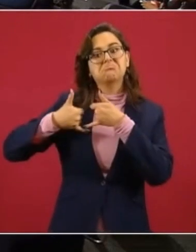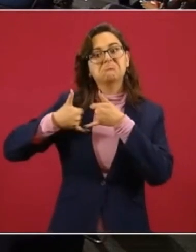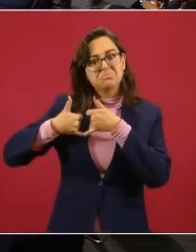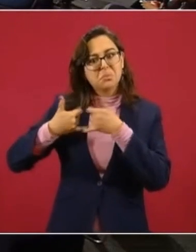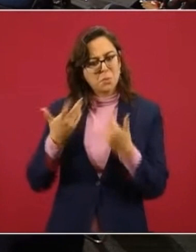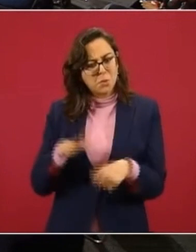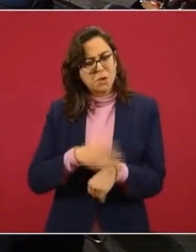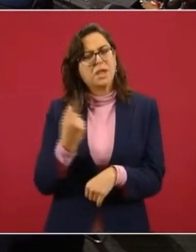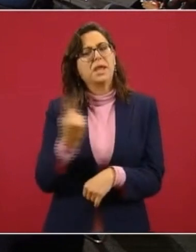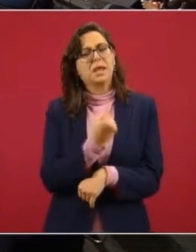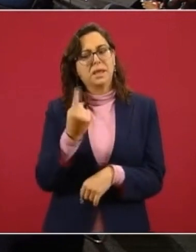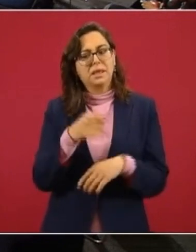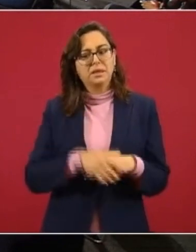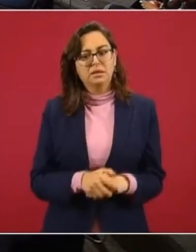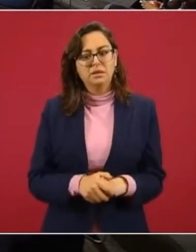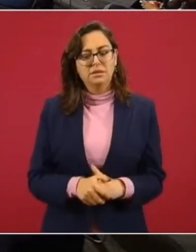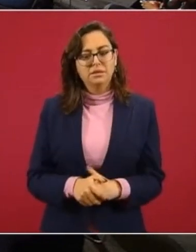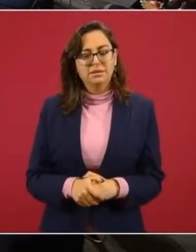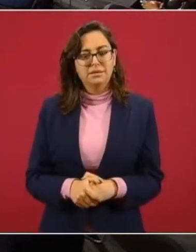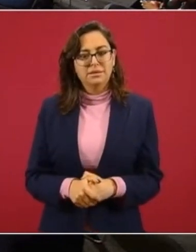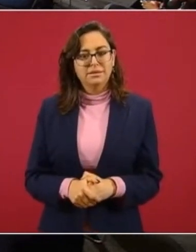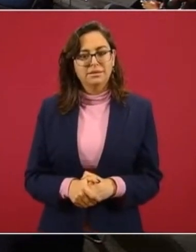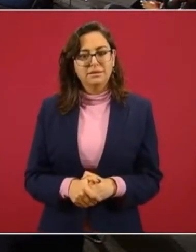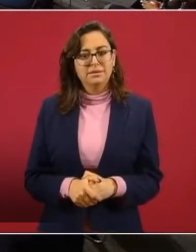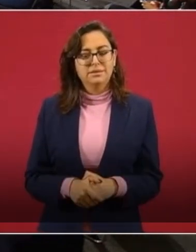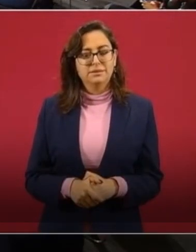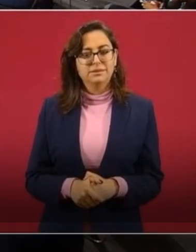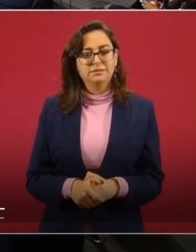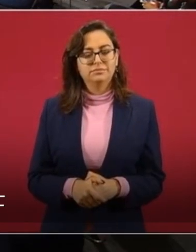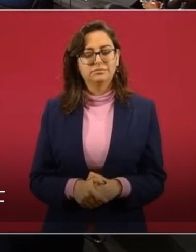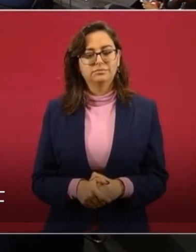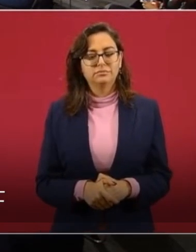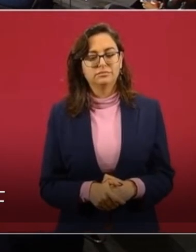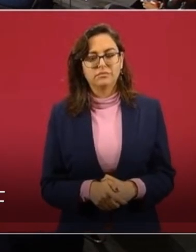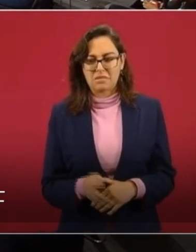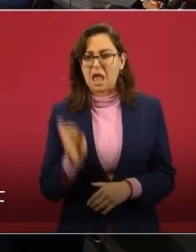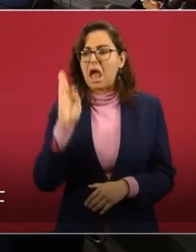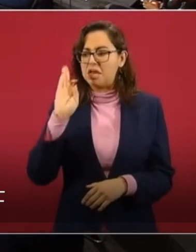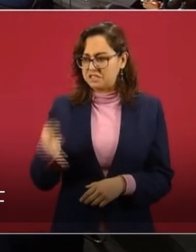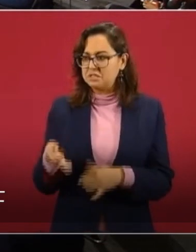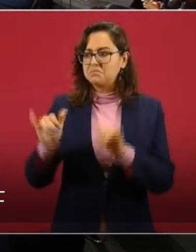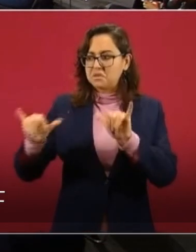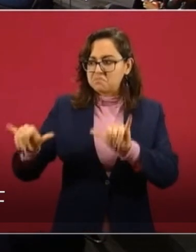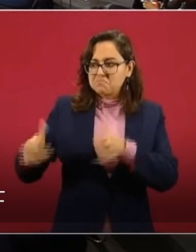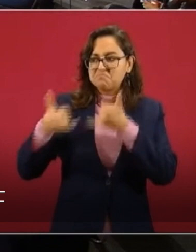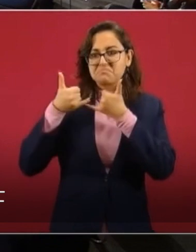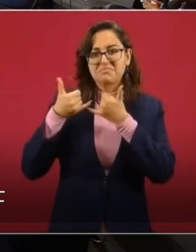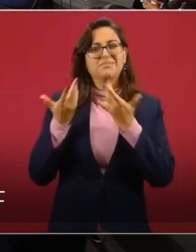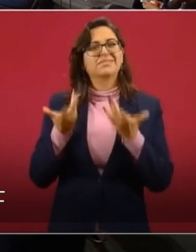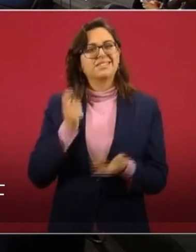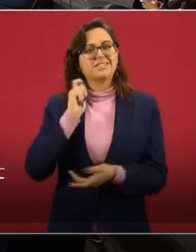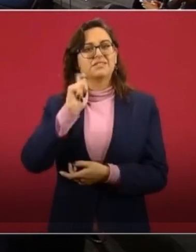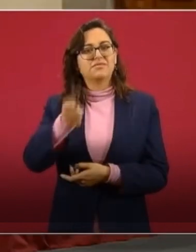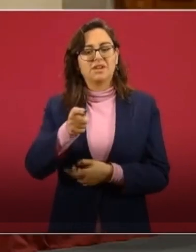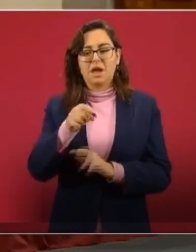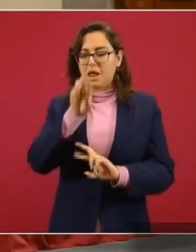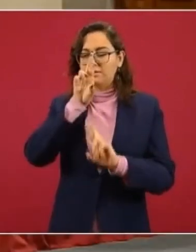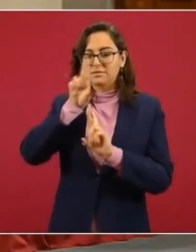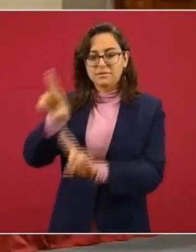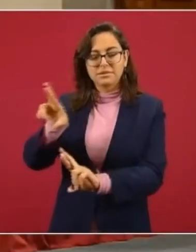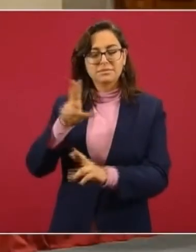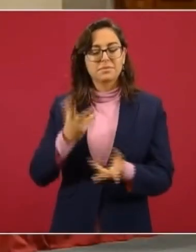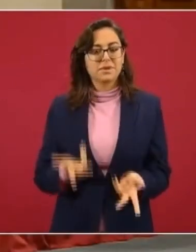porque hay una relación de respeto, cosa que